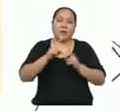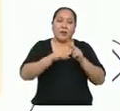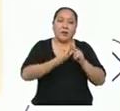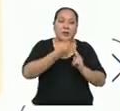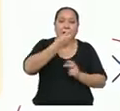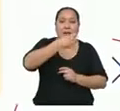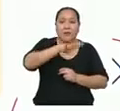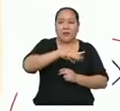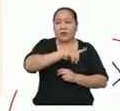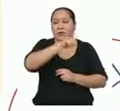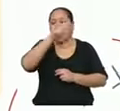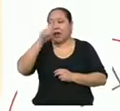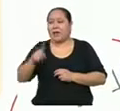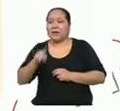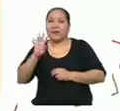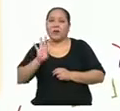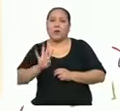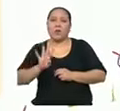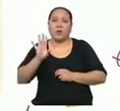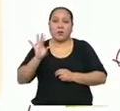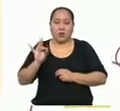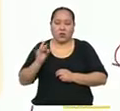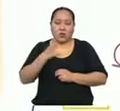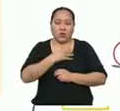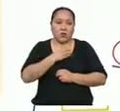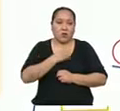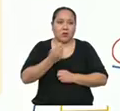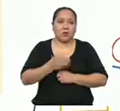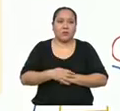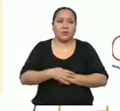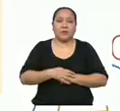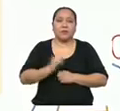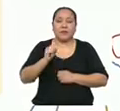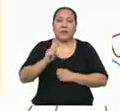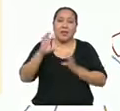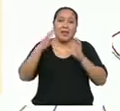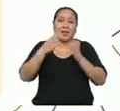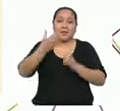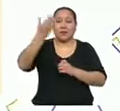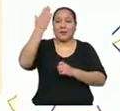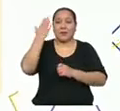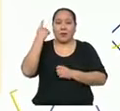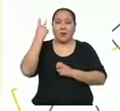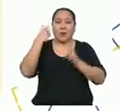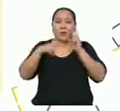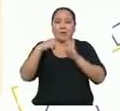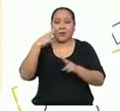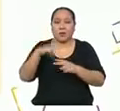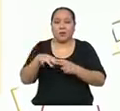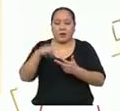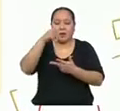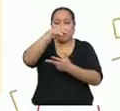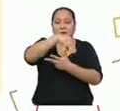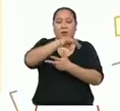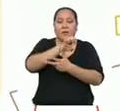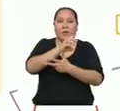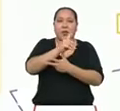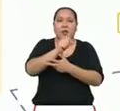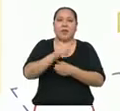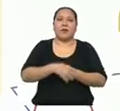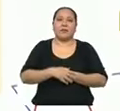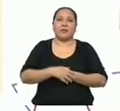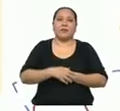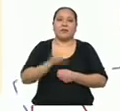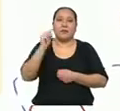14 hasta 48 años. Y en la clase anterior, calculamos la edad media, siendo